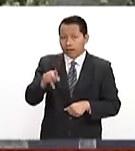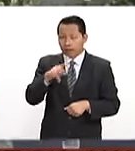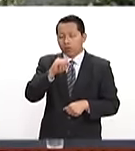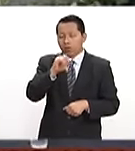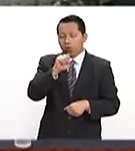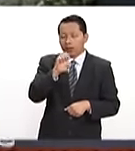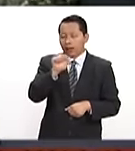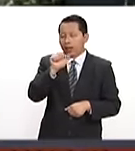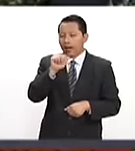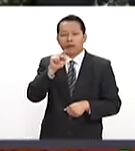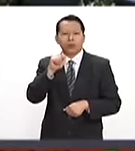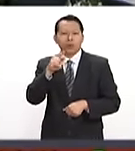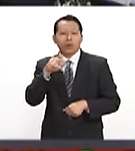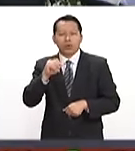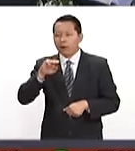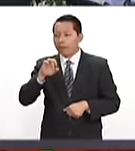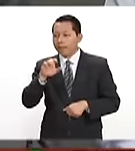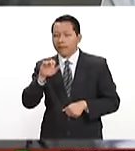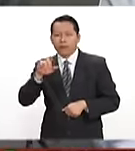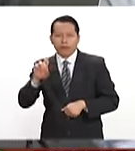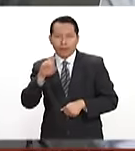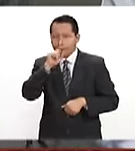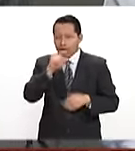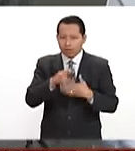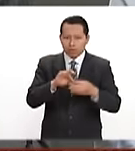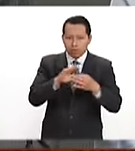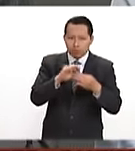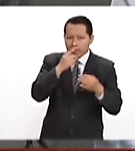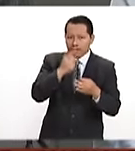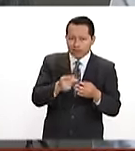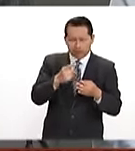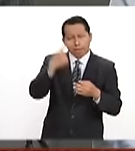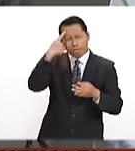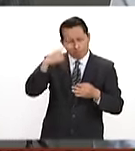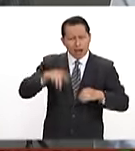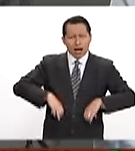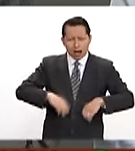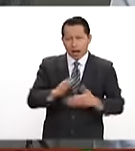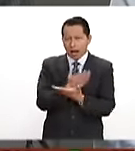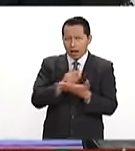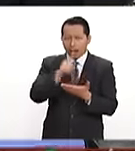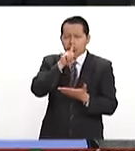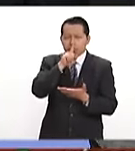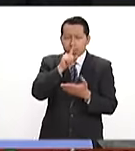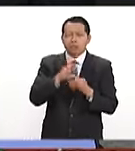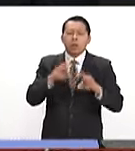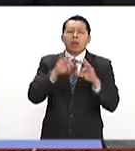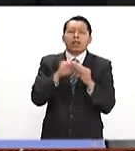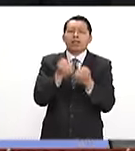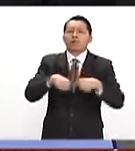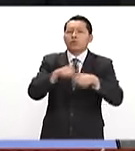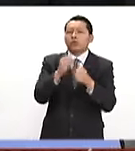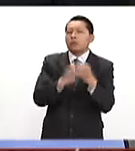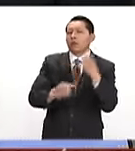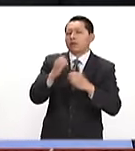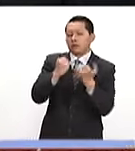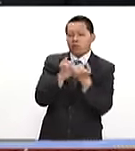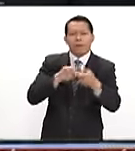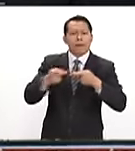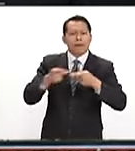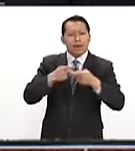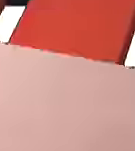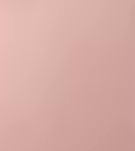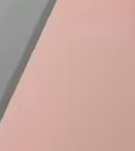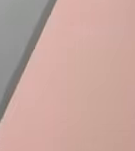exhortó a dejar a un lado las diferencias y mostrar a nuestros socios comerciales que estamos preparados y unidos para las negociaciones en